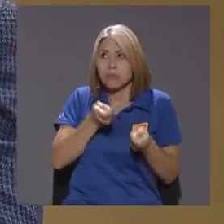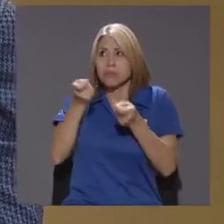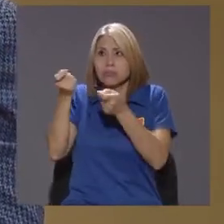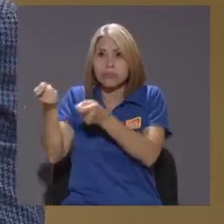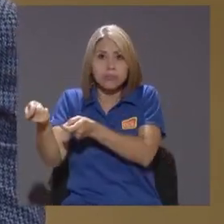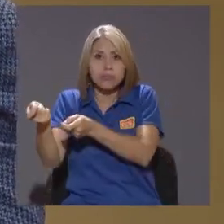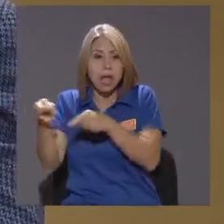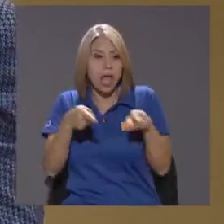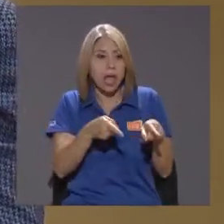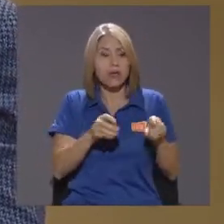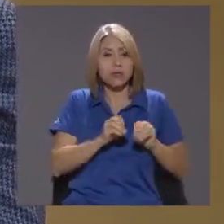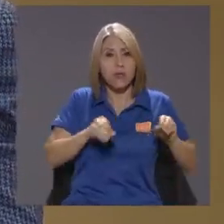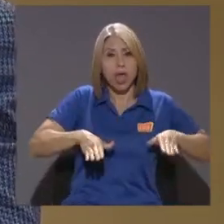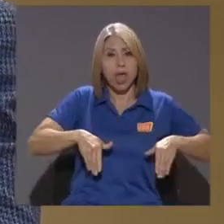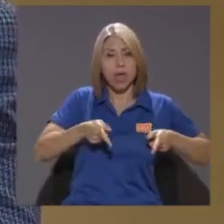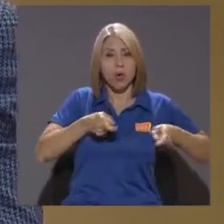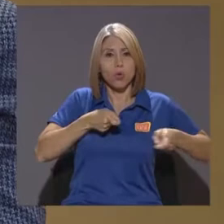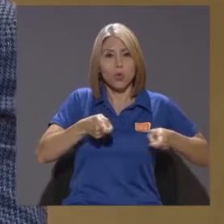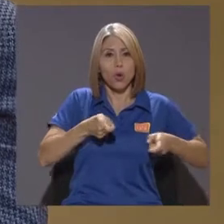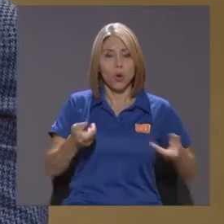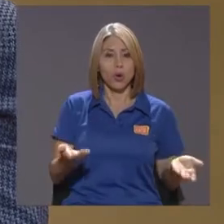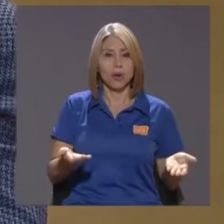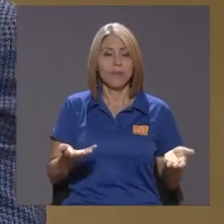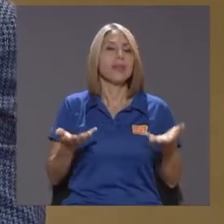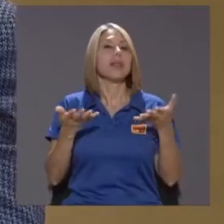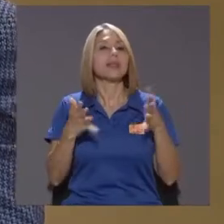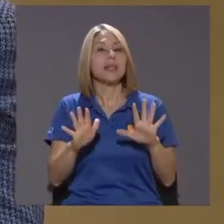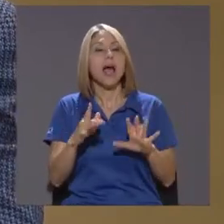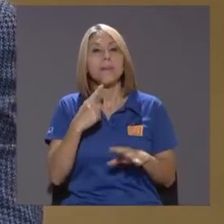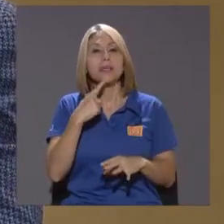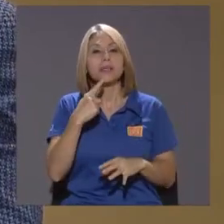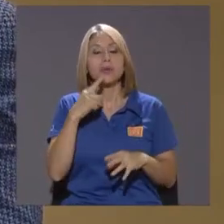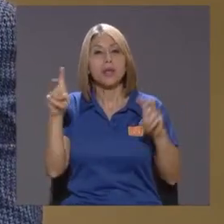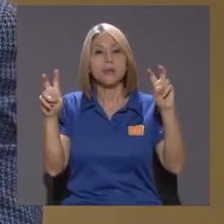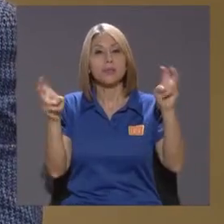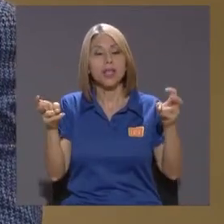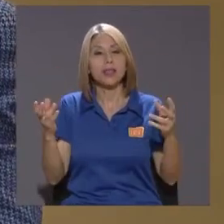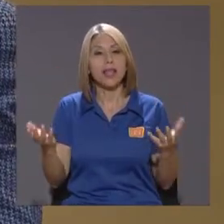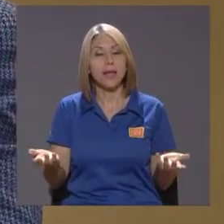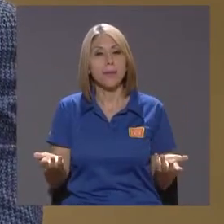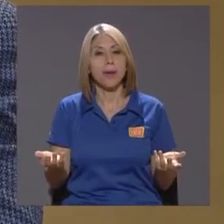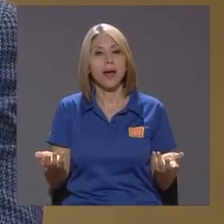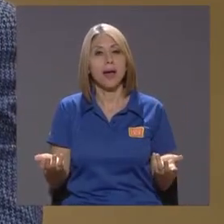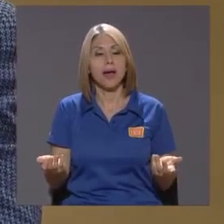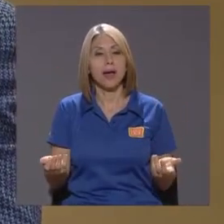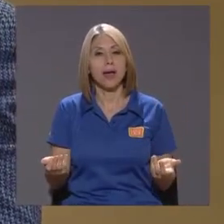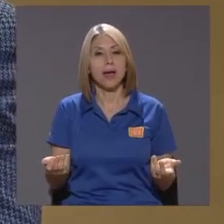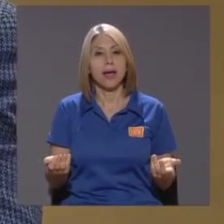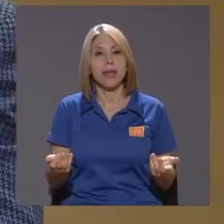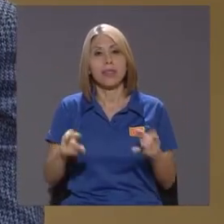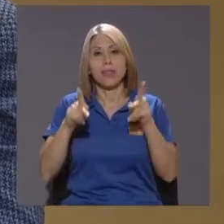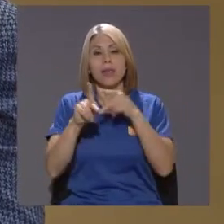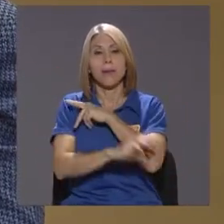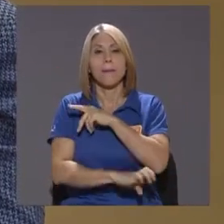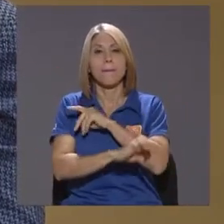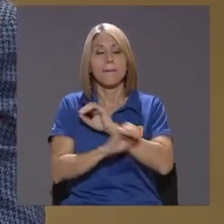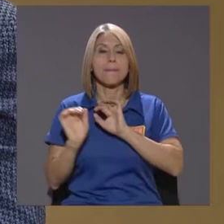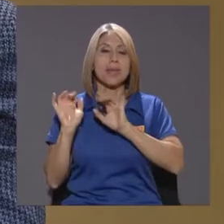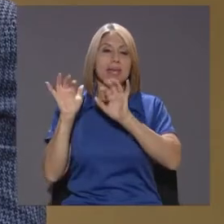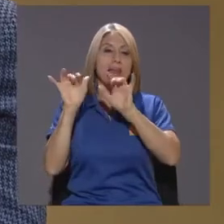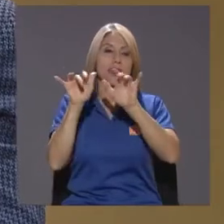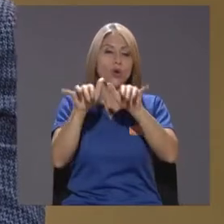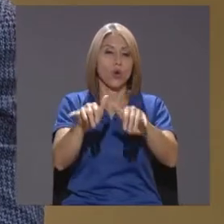Este Ya mencionamos El tema Este De Migratorio Entonces